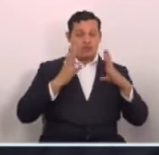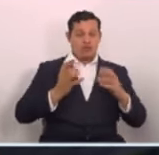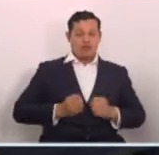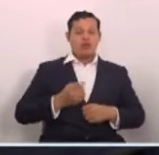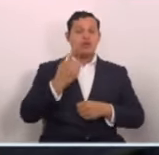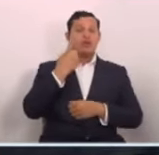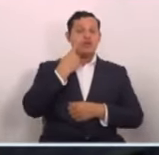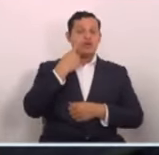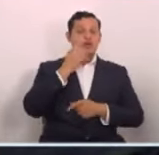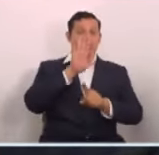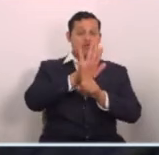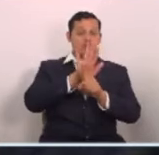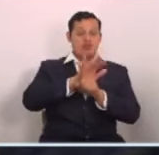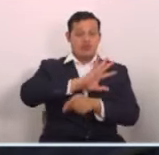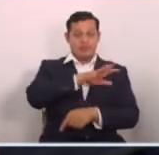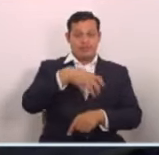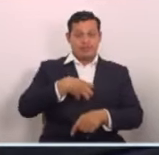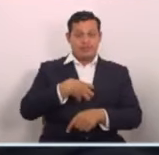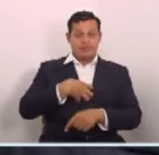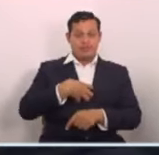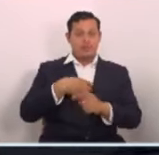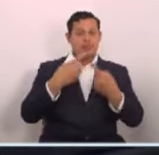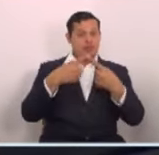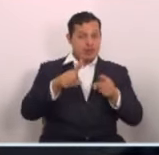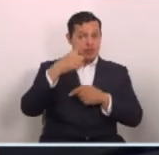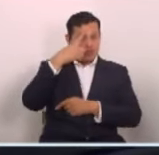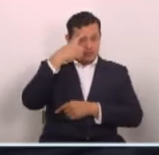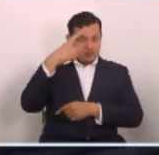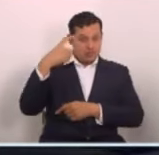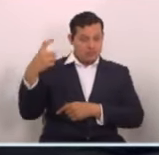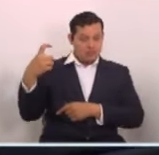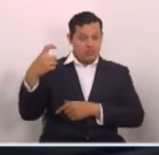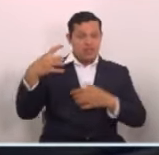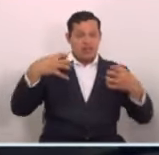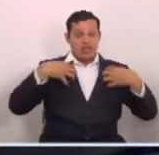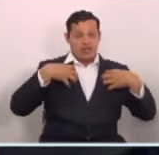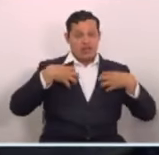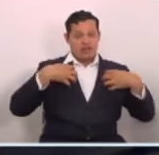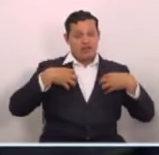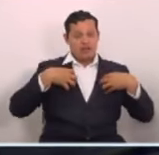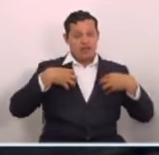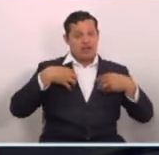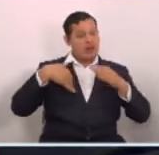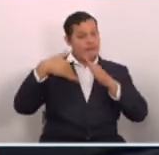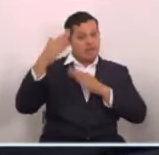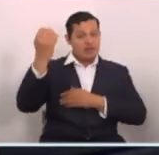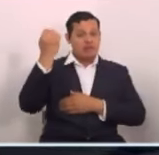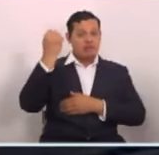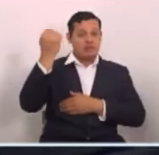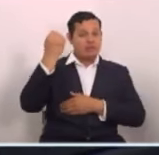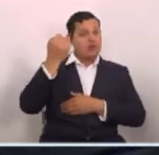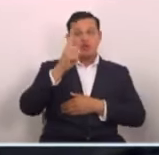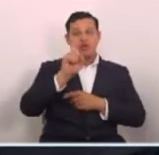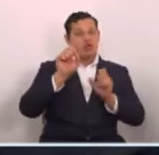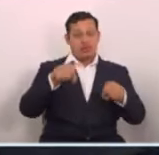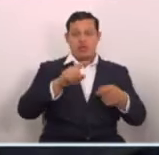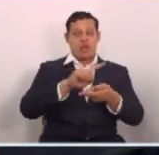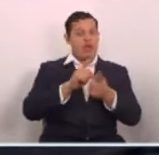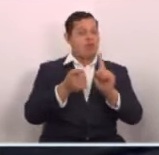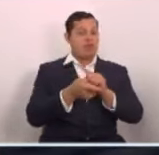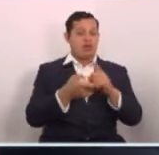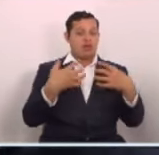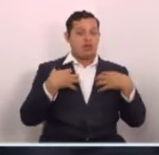cuidará sus pertenencias, pero recuerden que la vida es siempre lo más importante y lo que no se puede reemplazar.